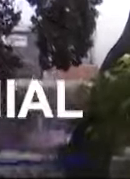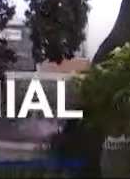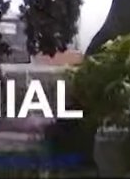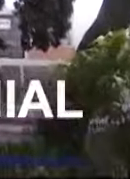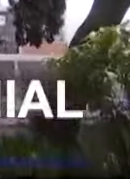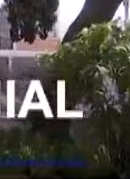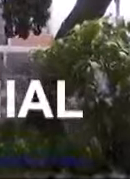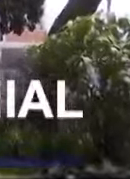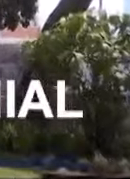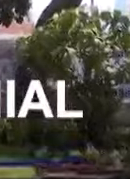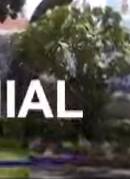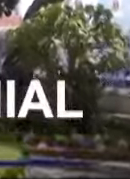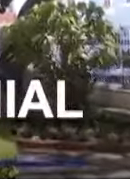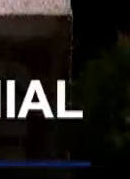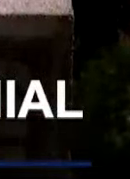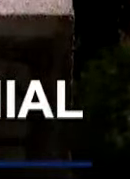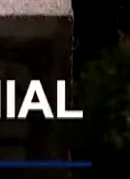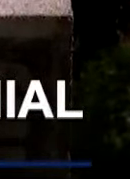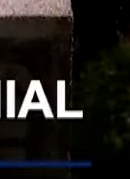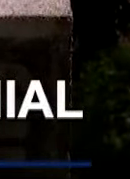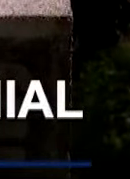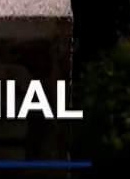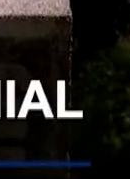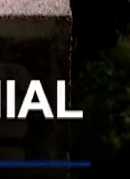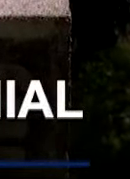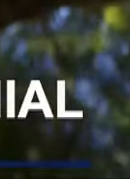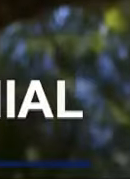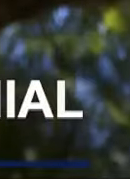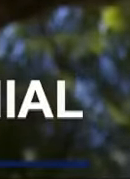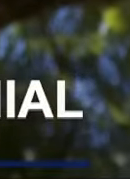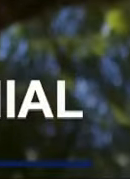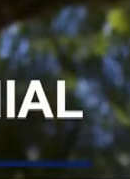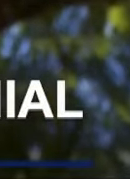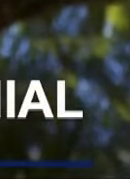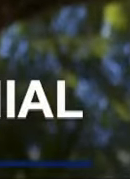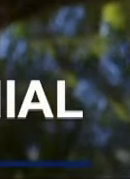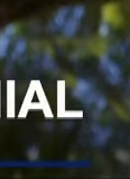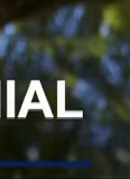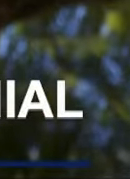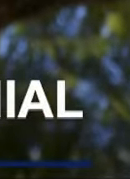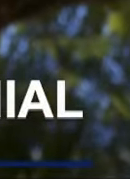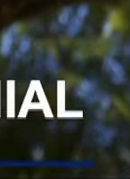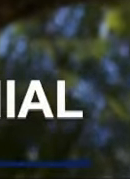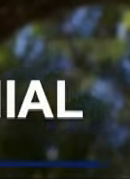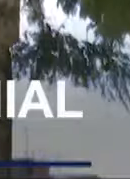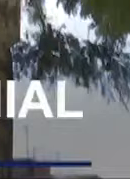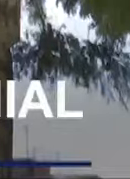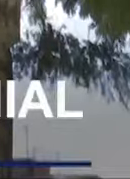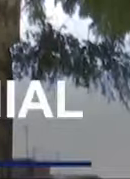Vándalos destruyen histórico monumento con más de un siglo de antigüedad en Parque Isabel la Católica